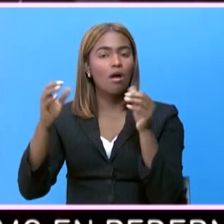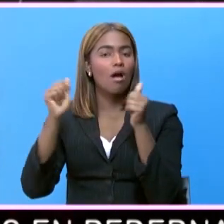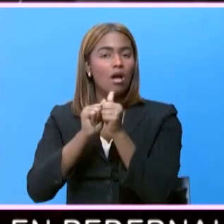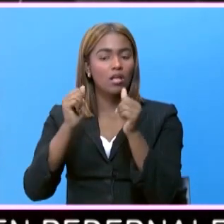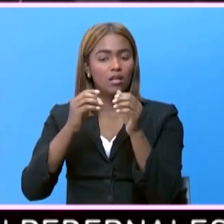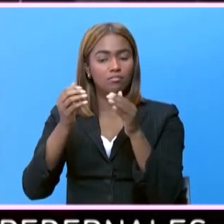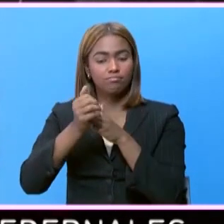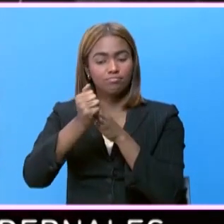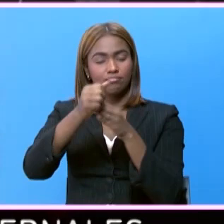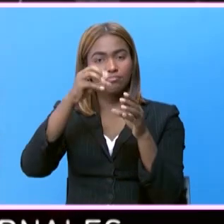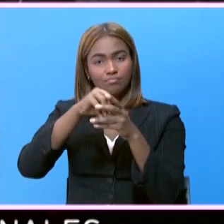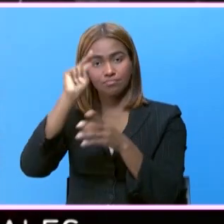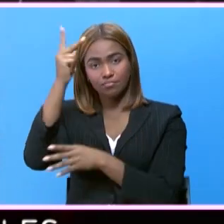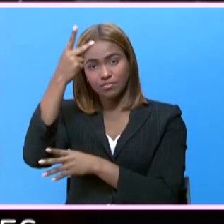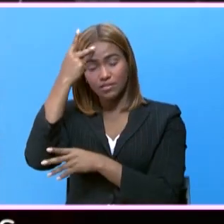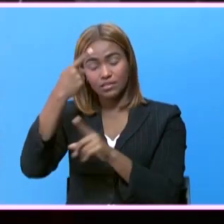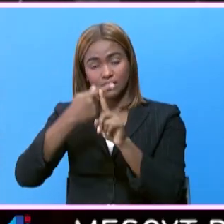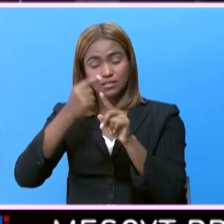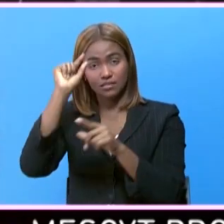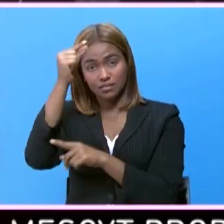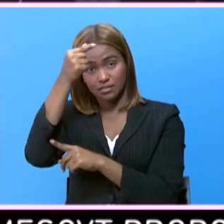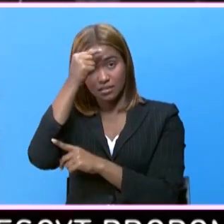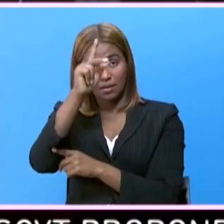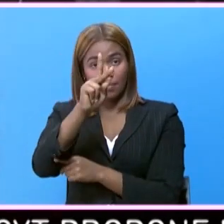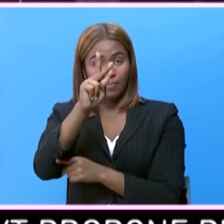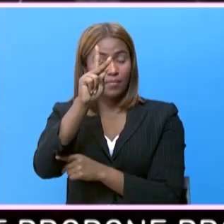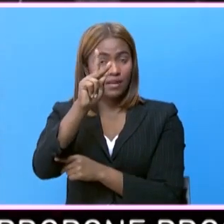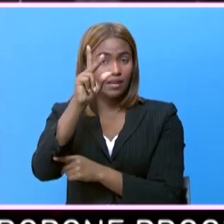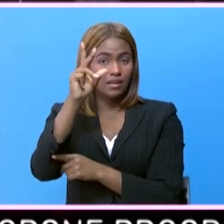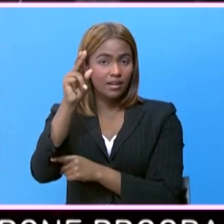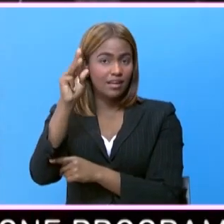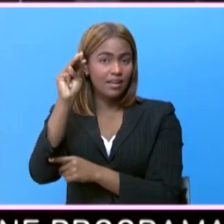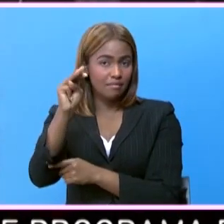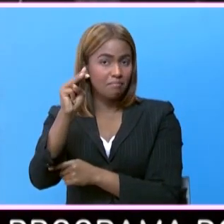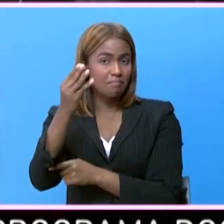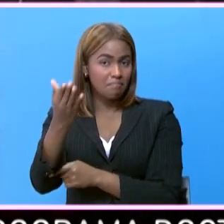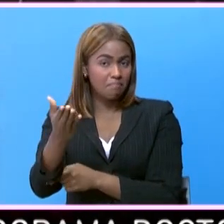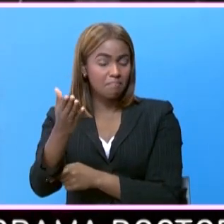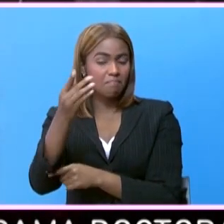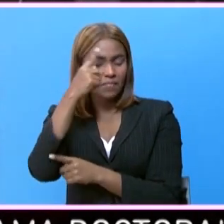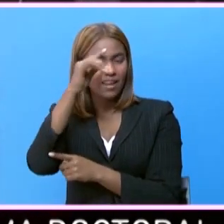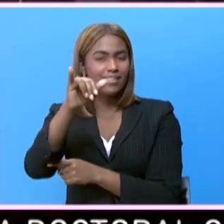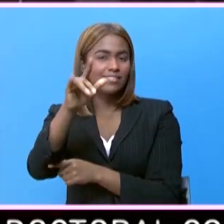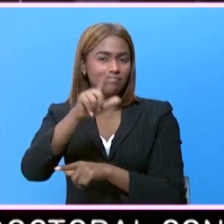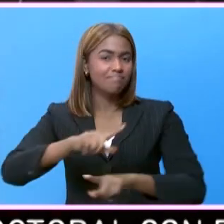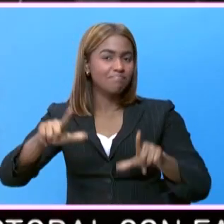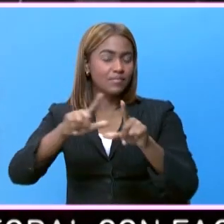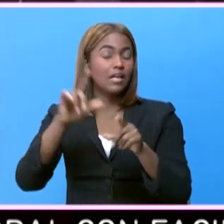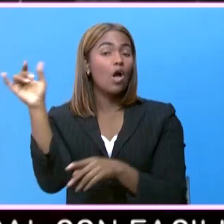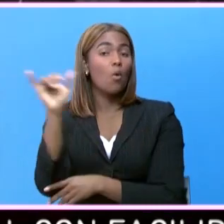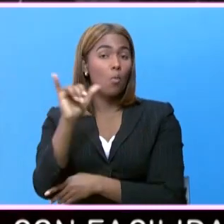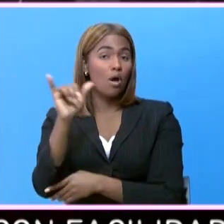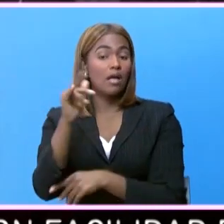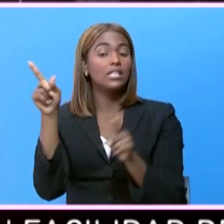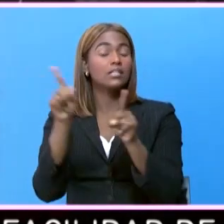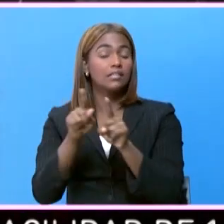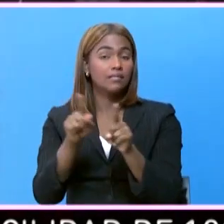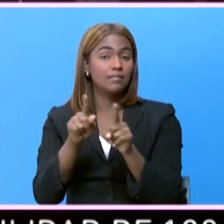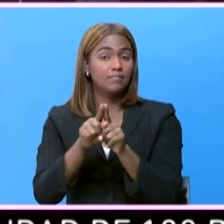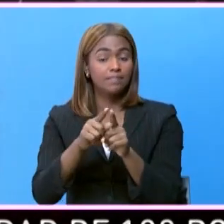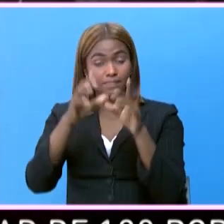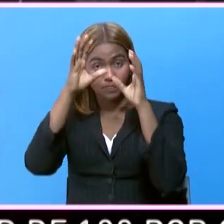la dirigencia política del Partido Revolucionario Moderno en esta zona. Igualmente, también